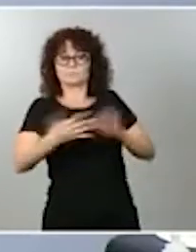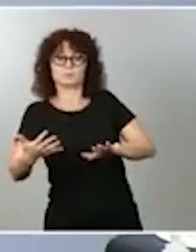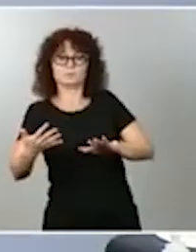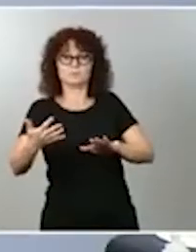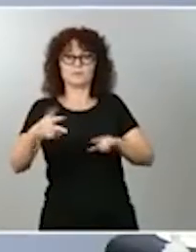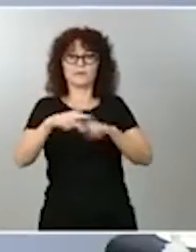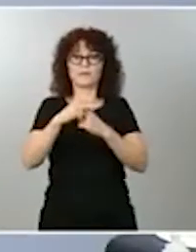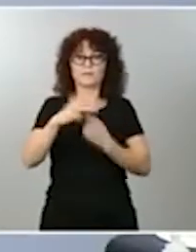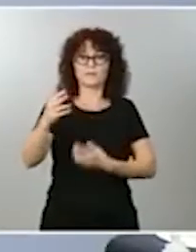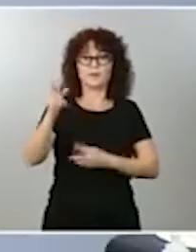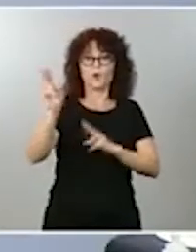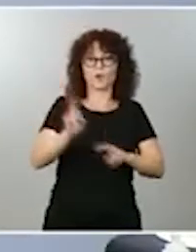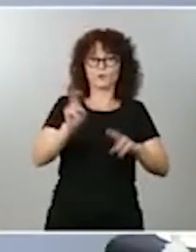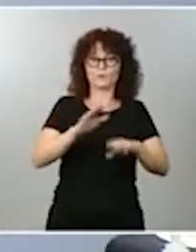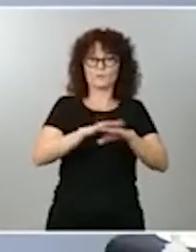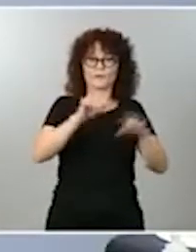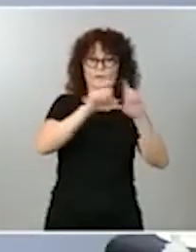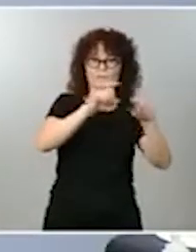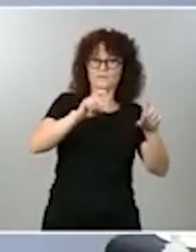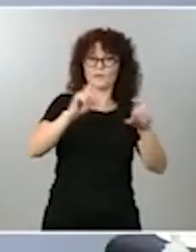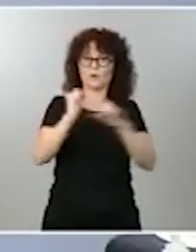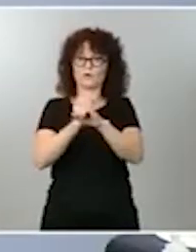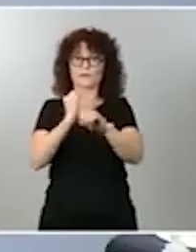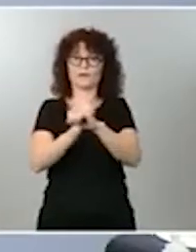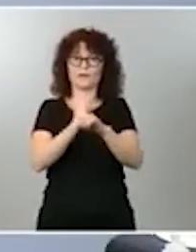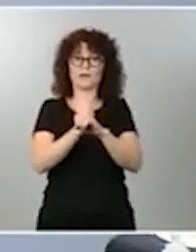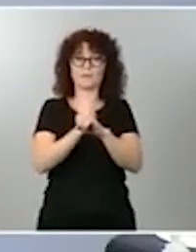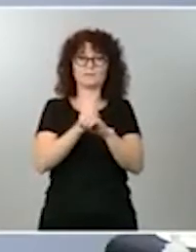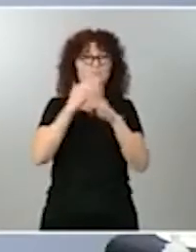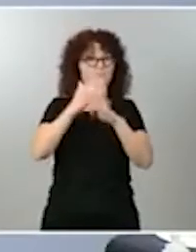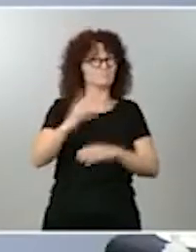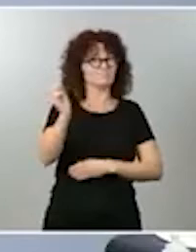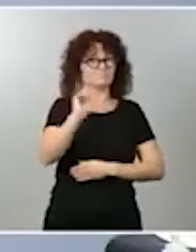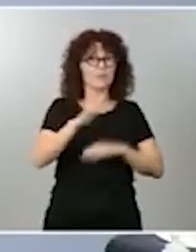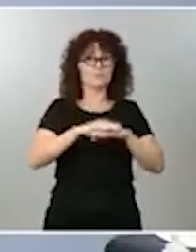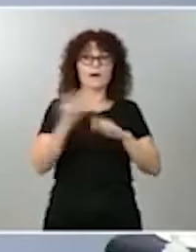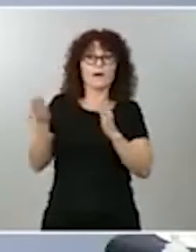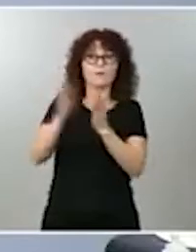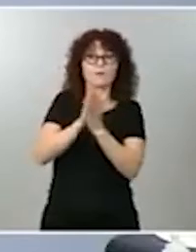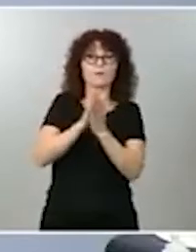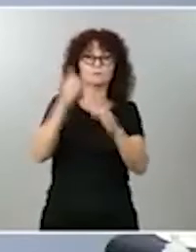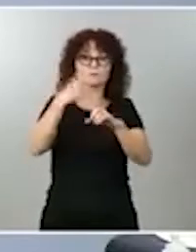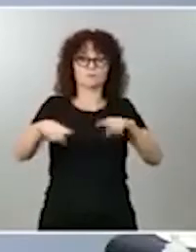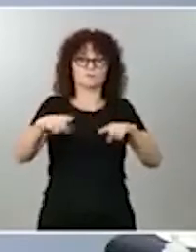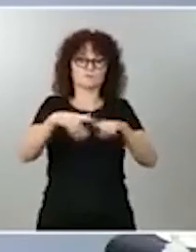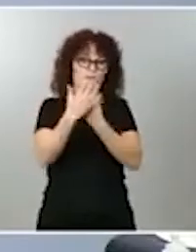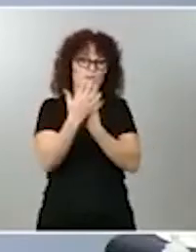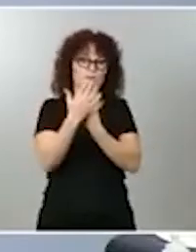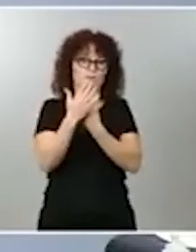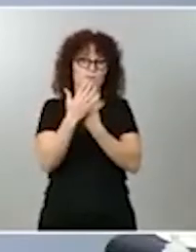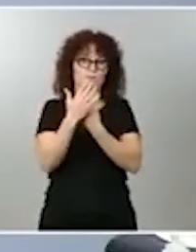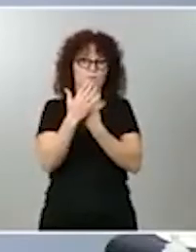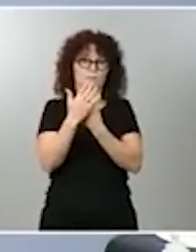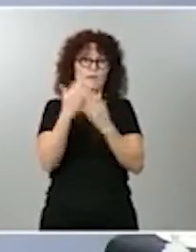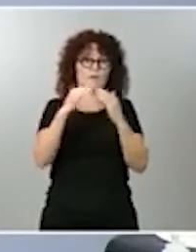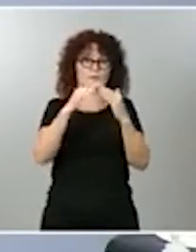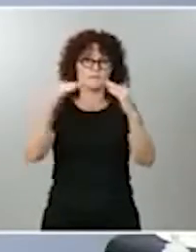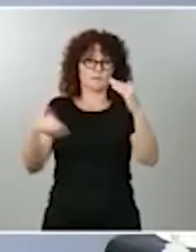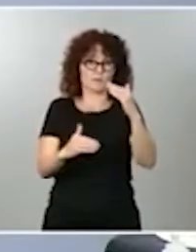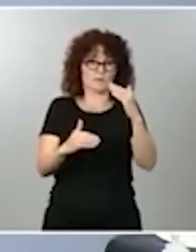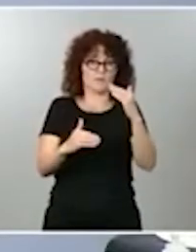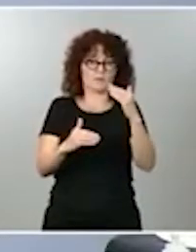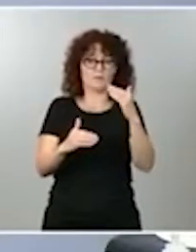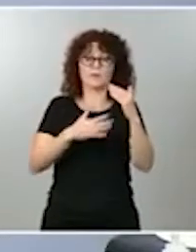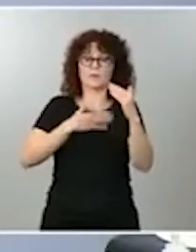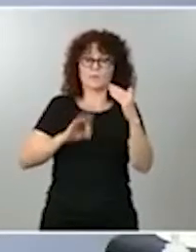trabajadoras y los trabajadores para abordar los elementos de desigualdad o de discriminación y poder ponerle remedio. Precisamente